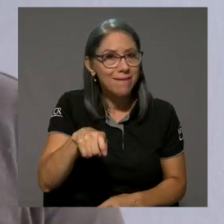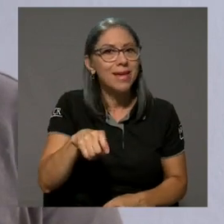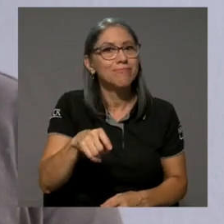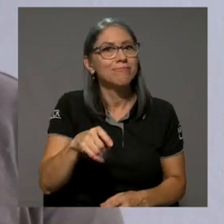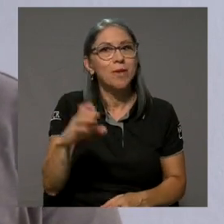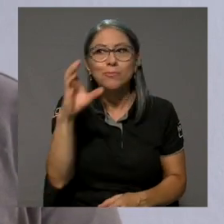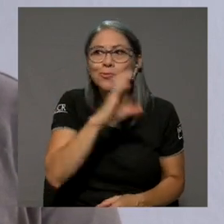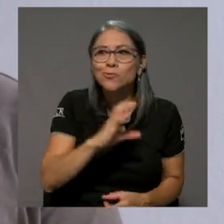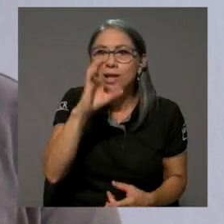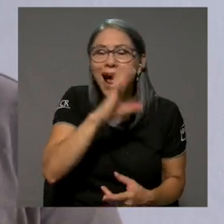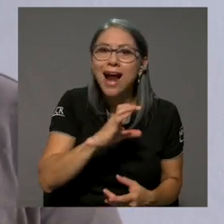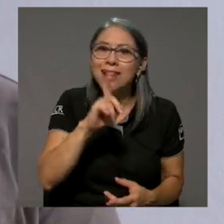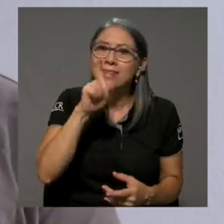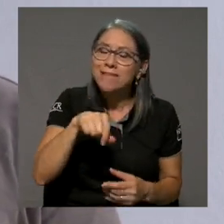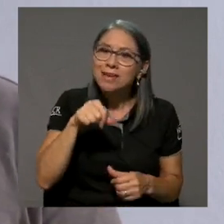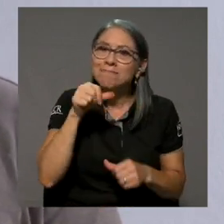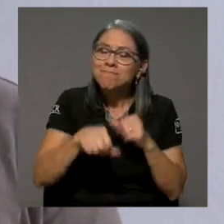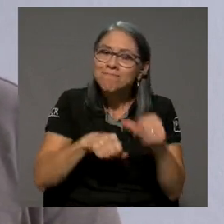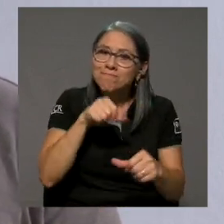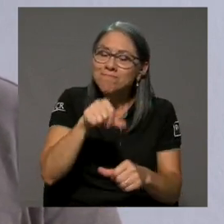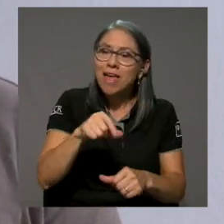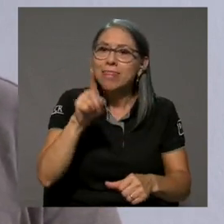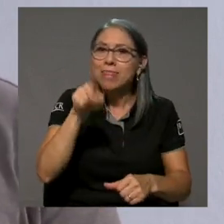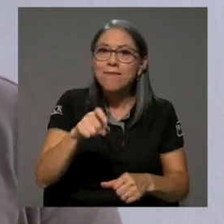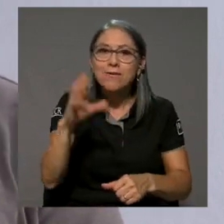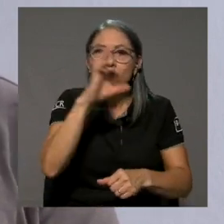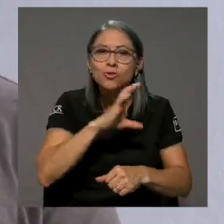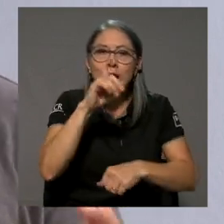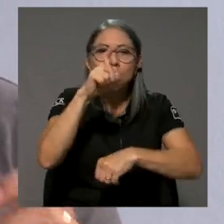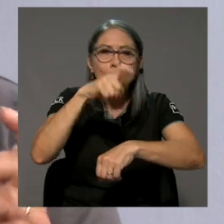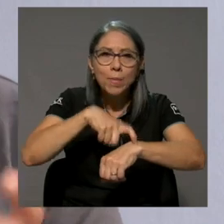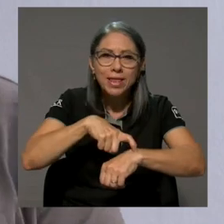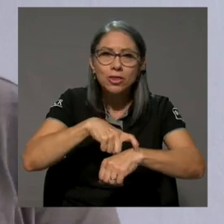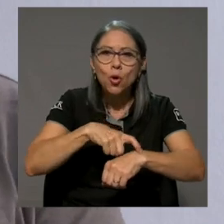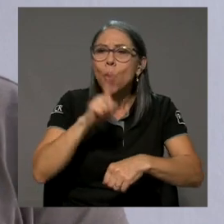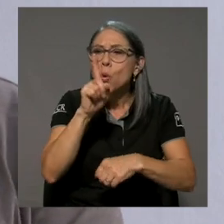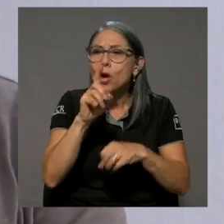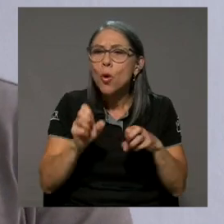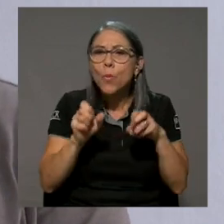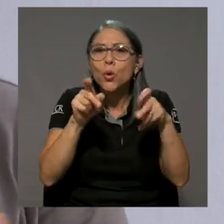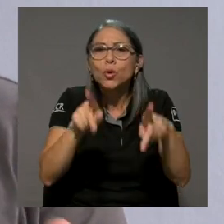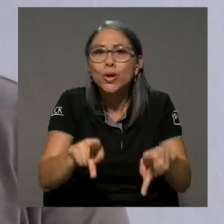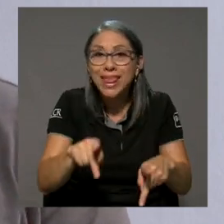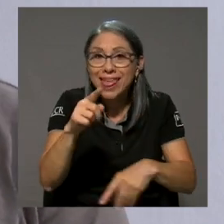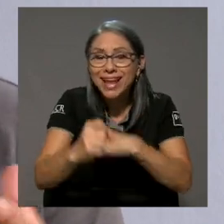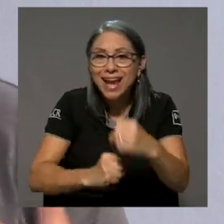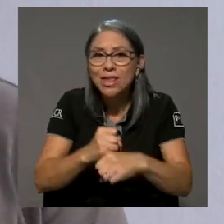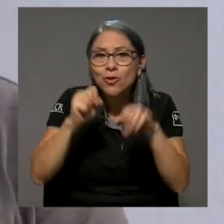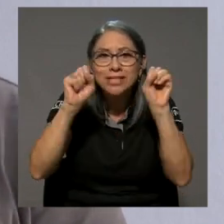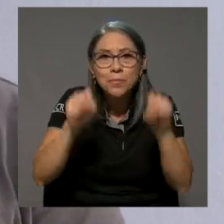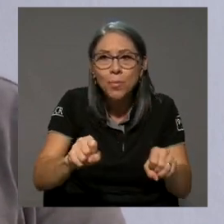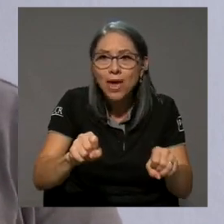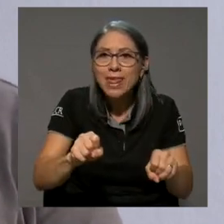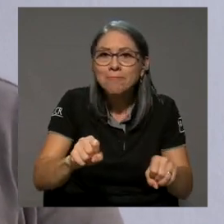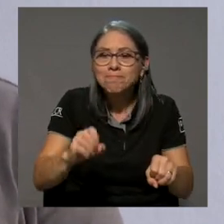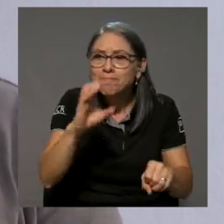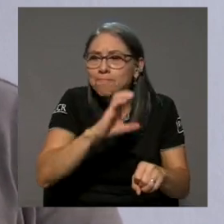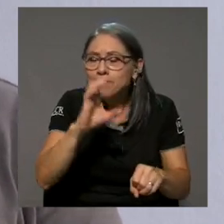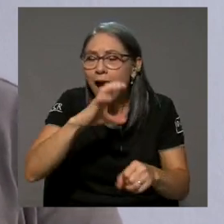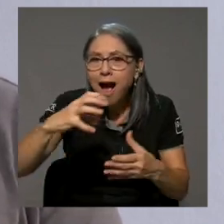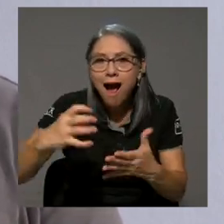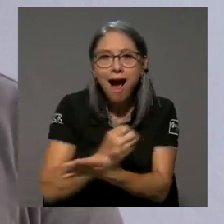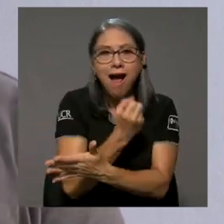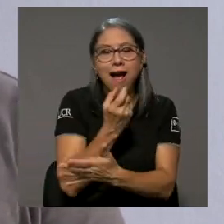hay que buscársela, ¿no? Hay que buscar un momento, una ventana en el año donde se pueda conseguir la